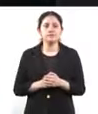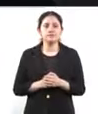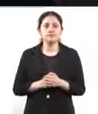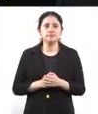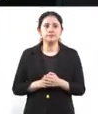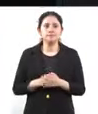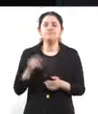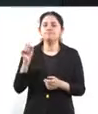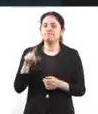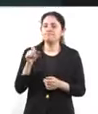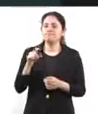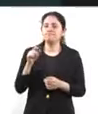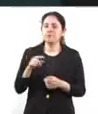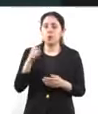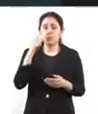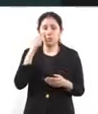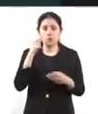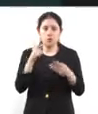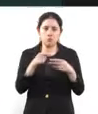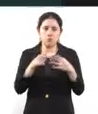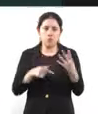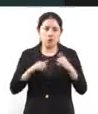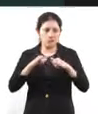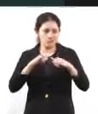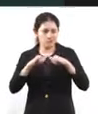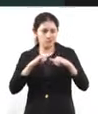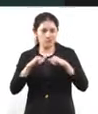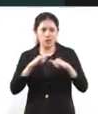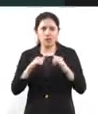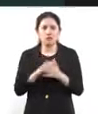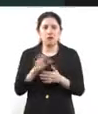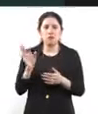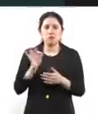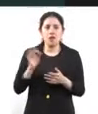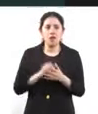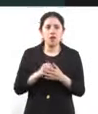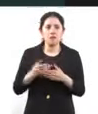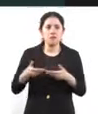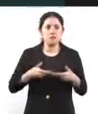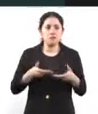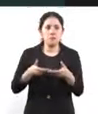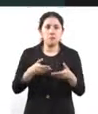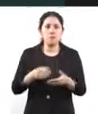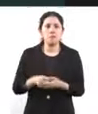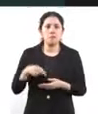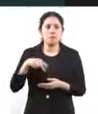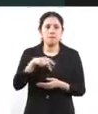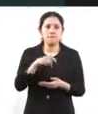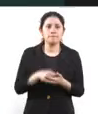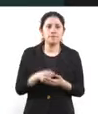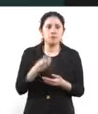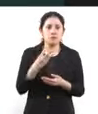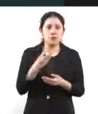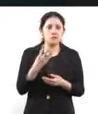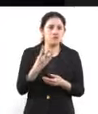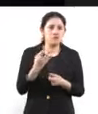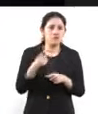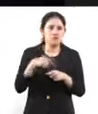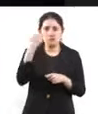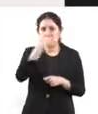También pueden ver todo esto en un mapa, veces uno está en la calle, tienes tres, cuatro horas, tienes la tarde libre,